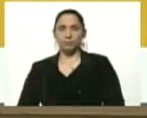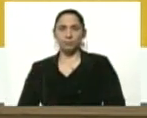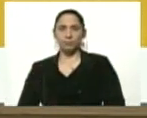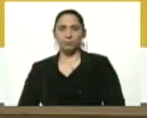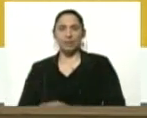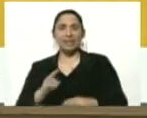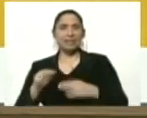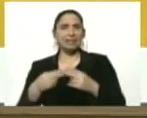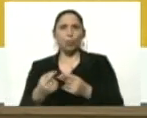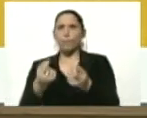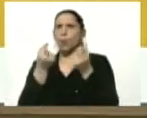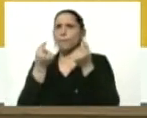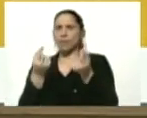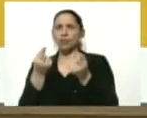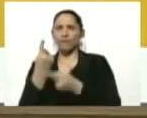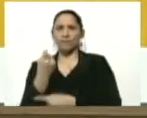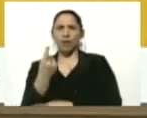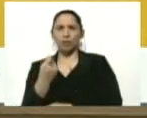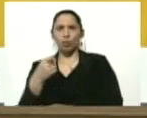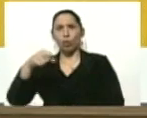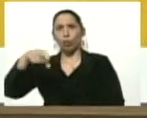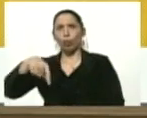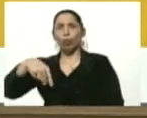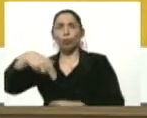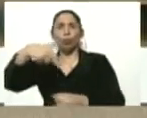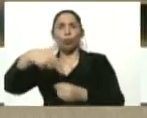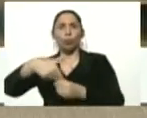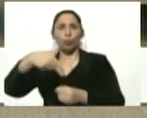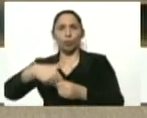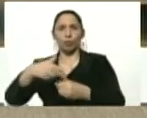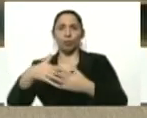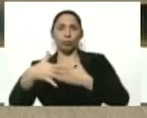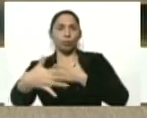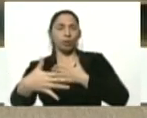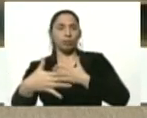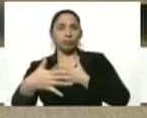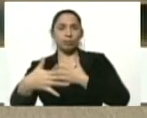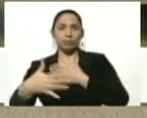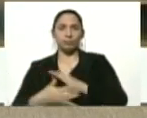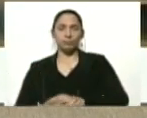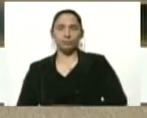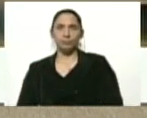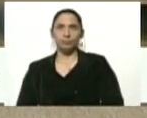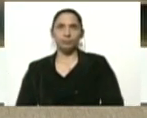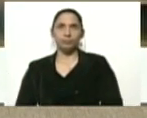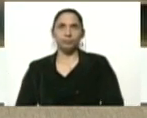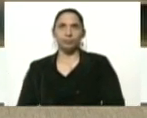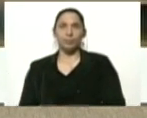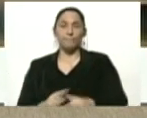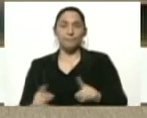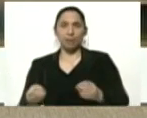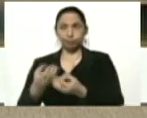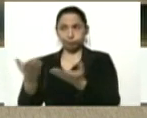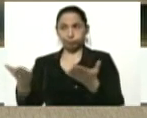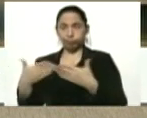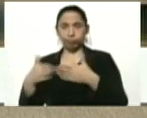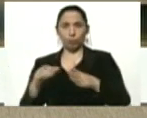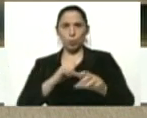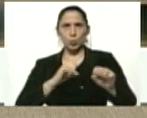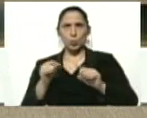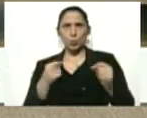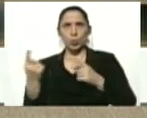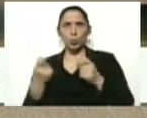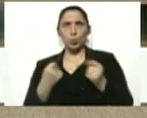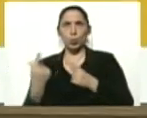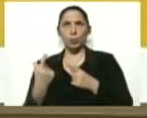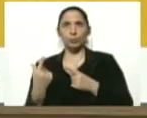que en ningún momento le faltó una gota de combustible durante este periodo para ellos garantizar la movilidad de